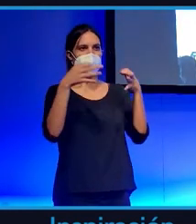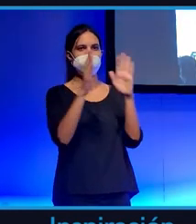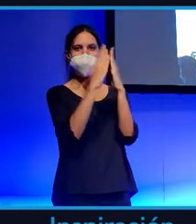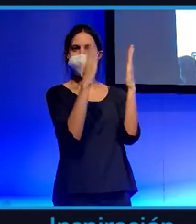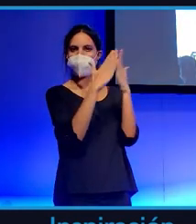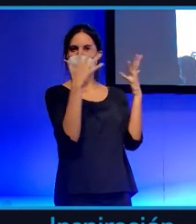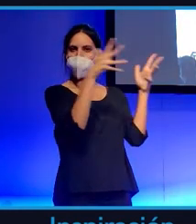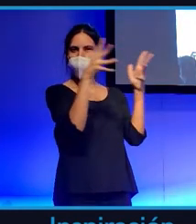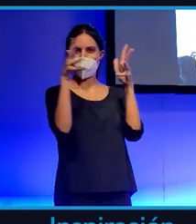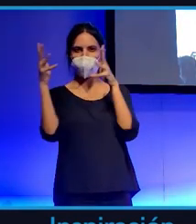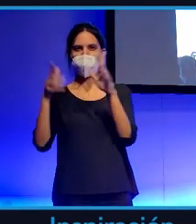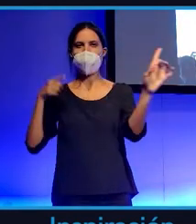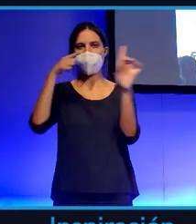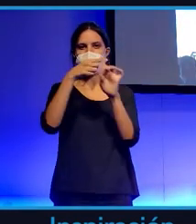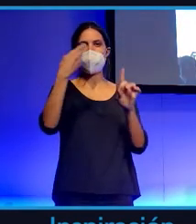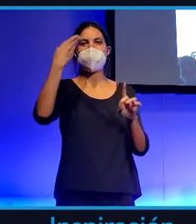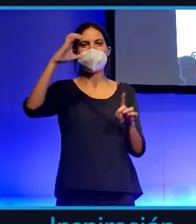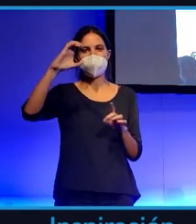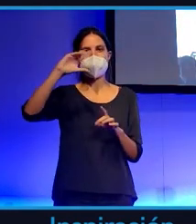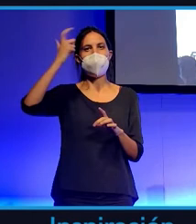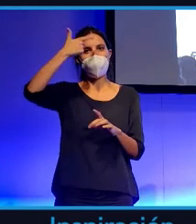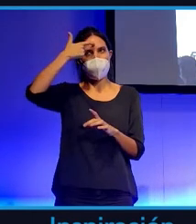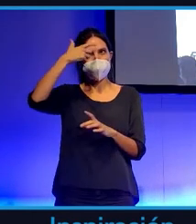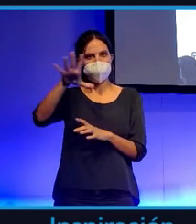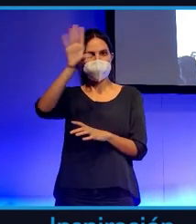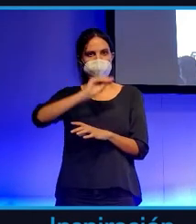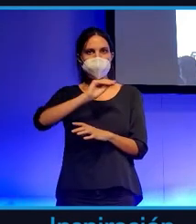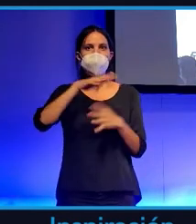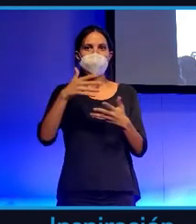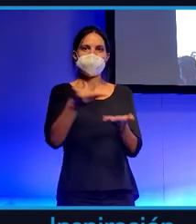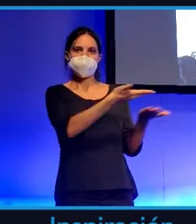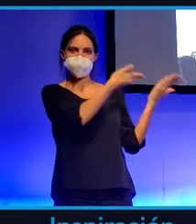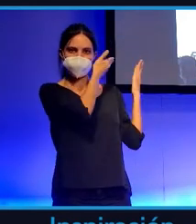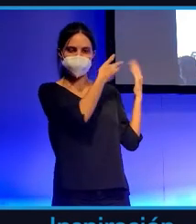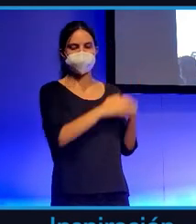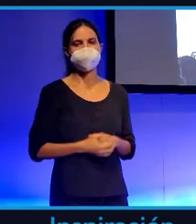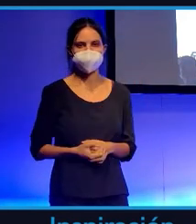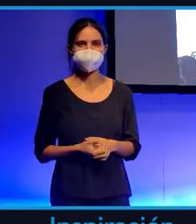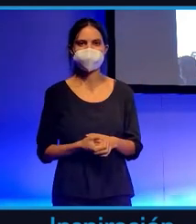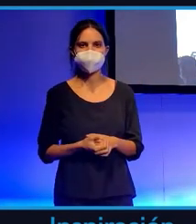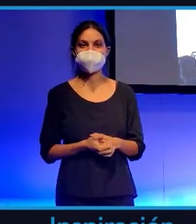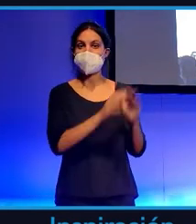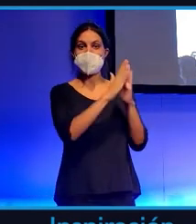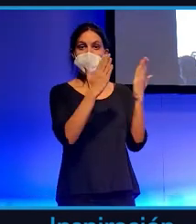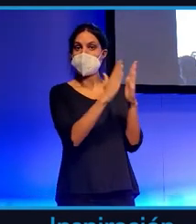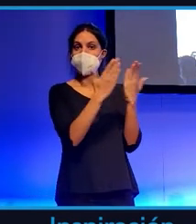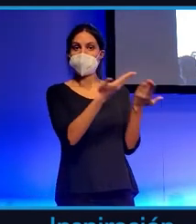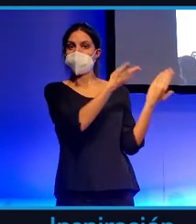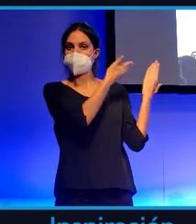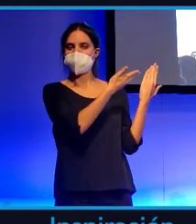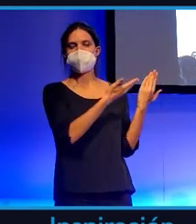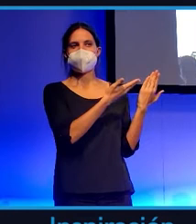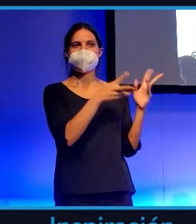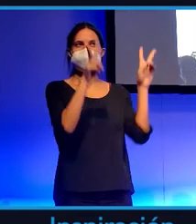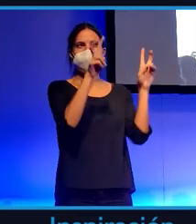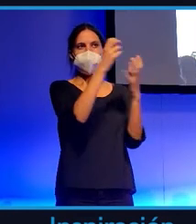gente para entender el concepto de bitcoin y es The Bitcoin Standard que en castellano es El Patrón Bitcoin. Es un libro más de economía